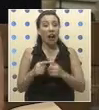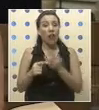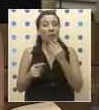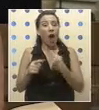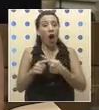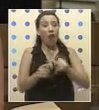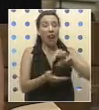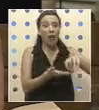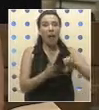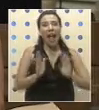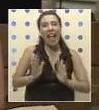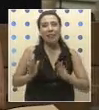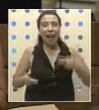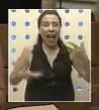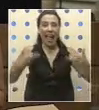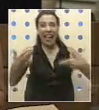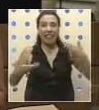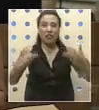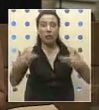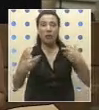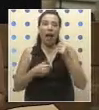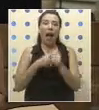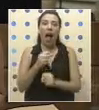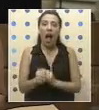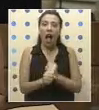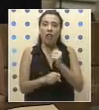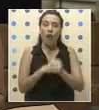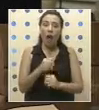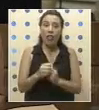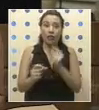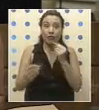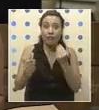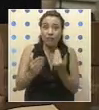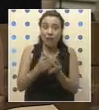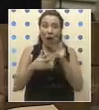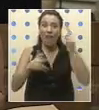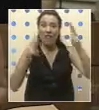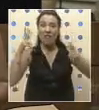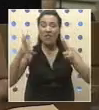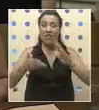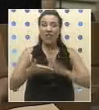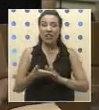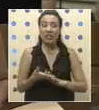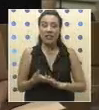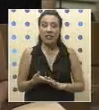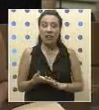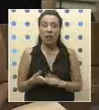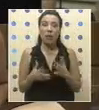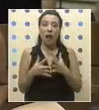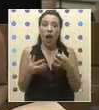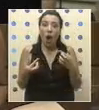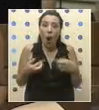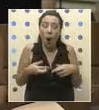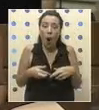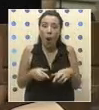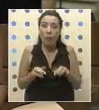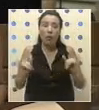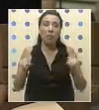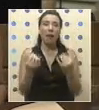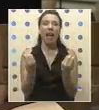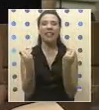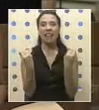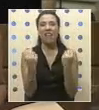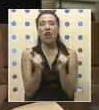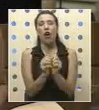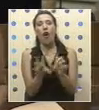esperaban con mucho entusiasmo todos los años la llegada de este festival, ya que es una gran oportunidad para pasarlo bien,